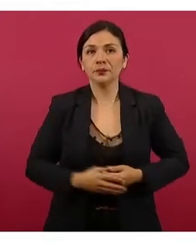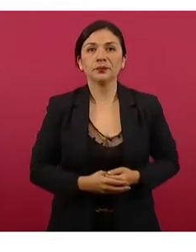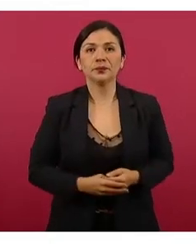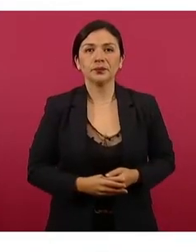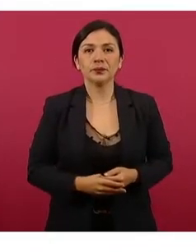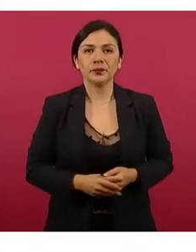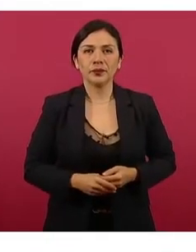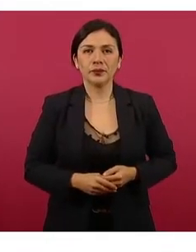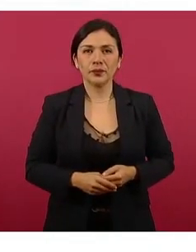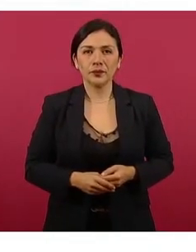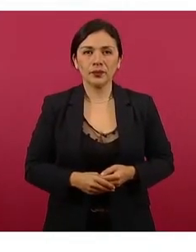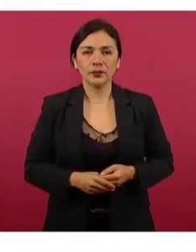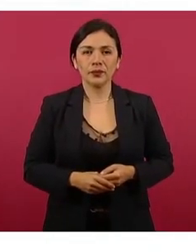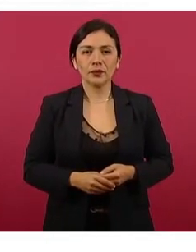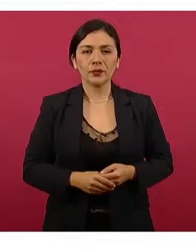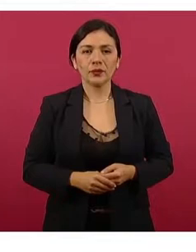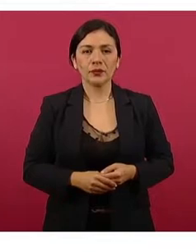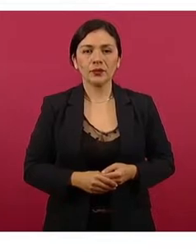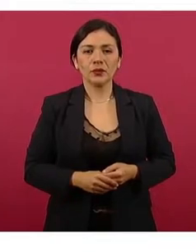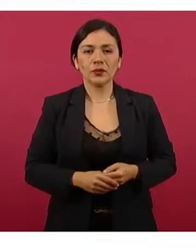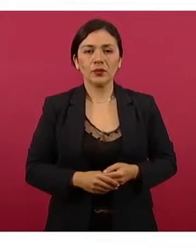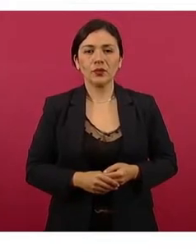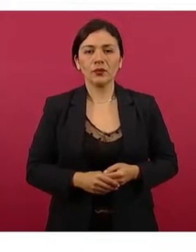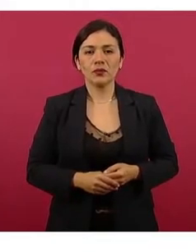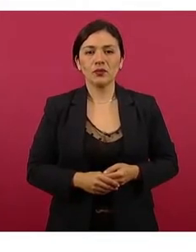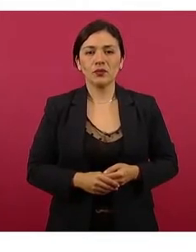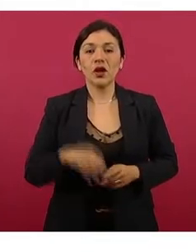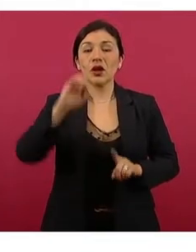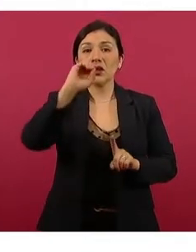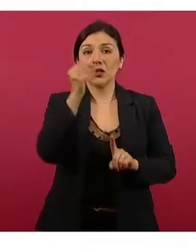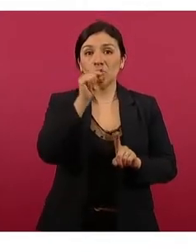Estados Unidos, 2.5.